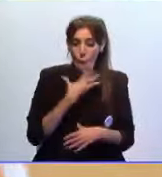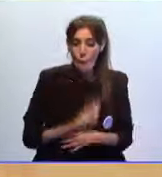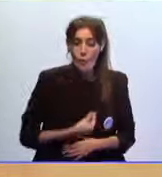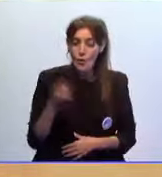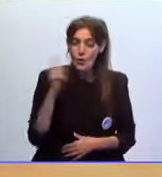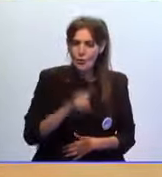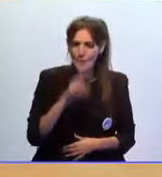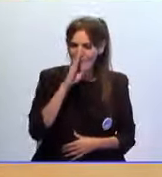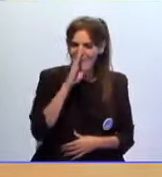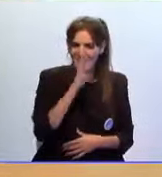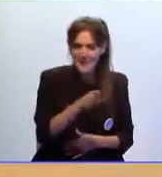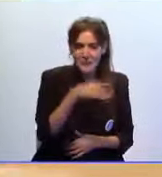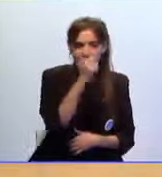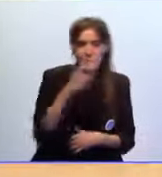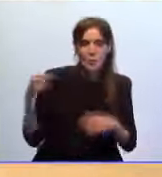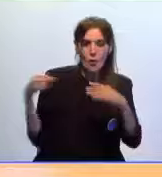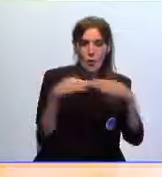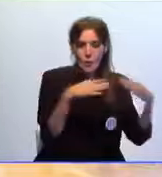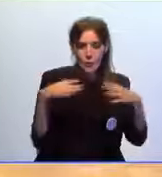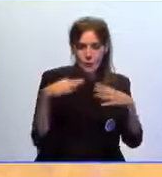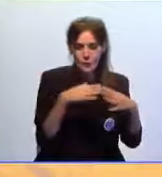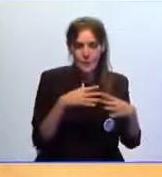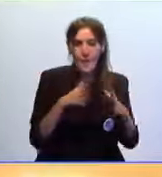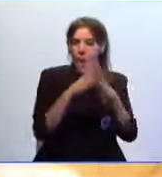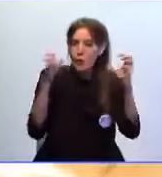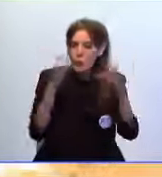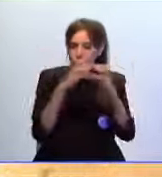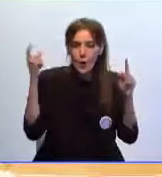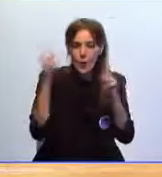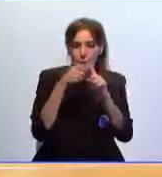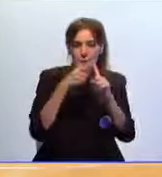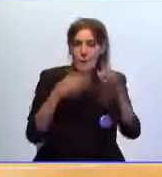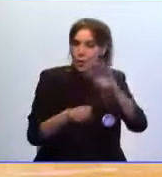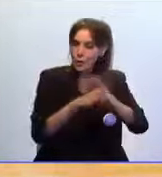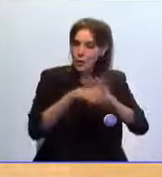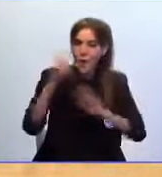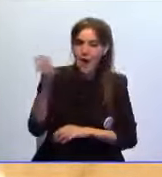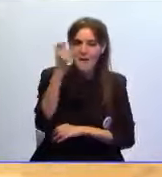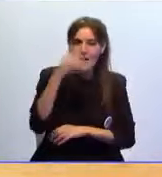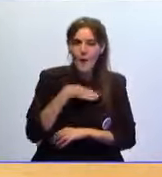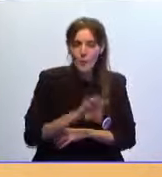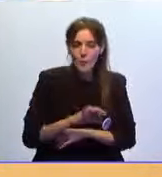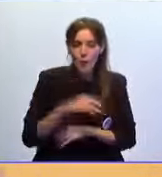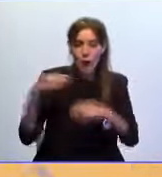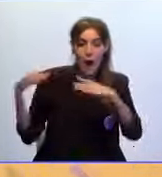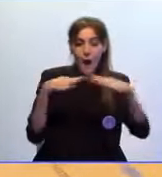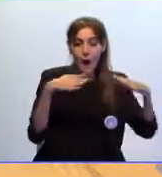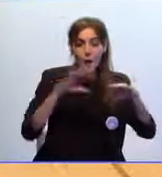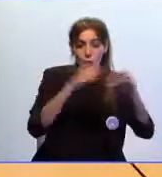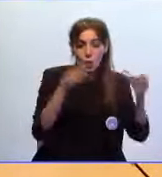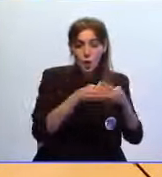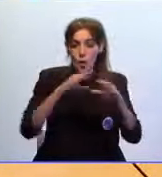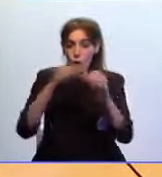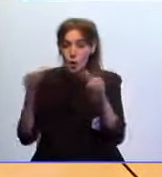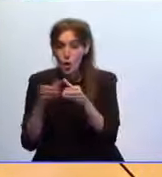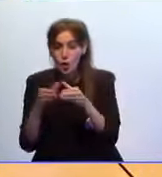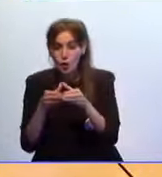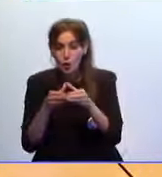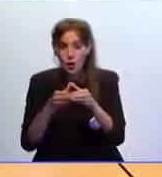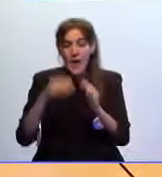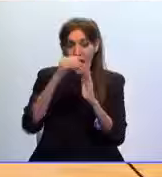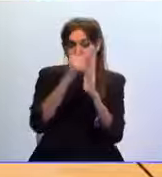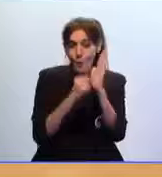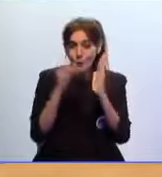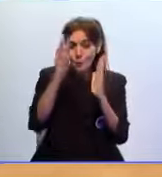es un rival directo de los Ceutíes en las aspiraciones por lograr la permanencia Ambos conjuntos igualan en la zona baja de la